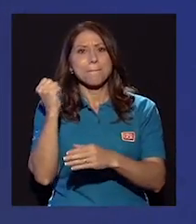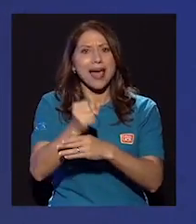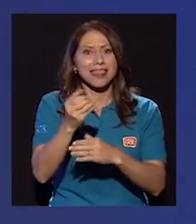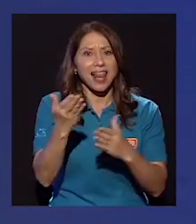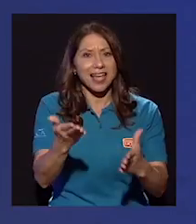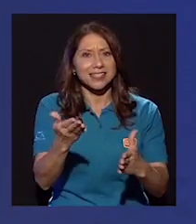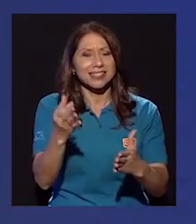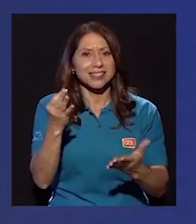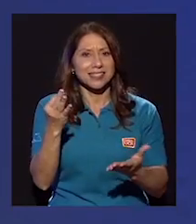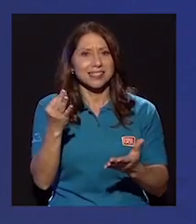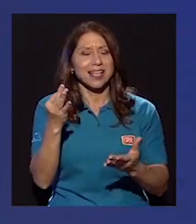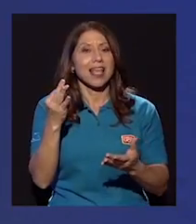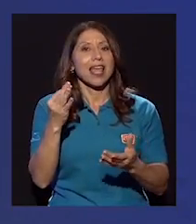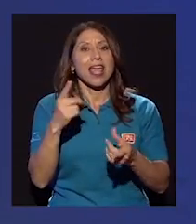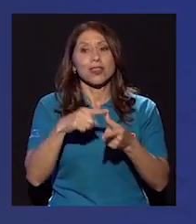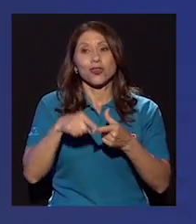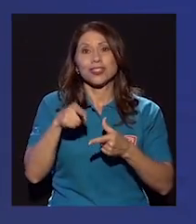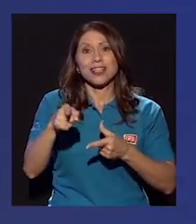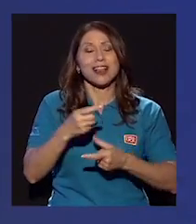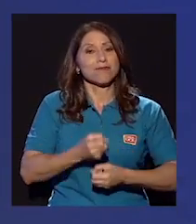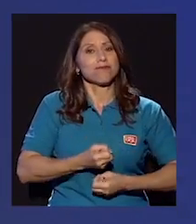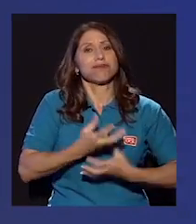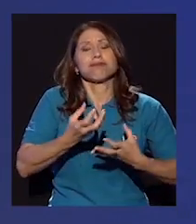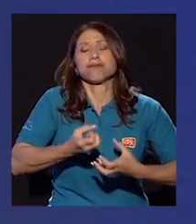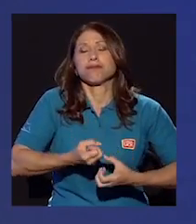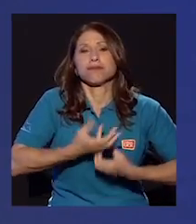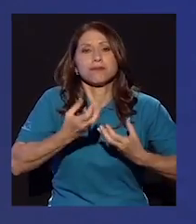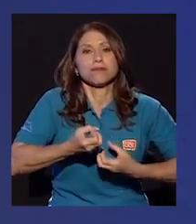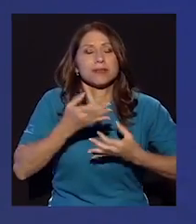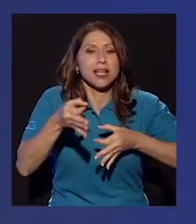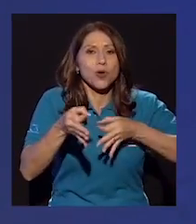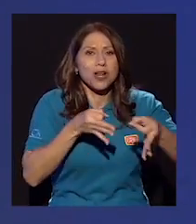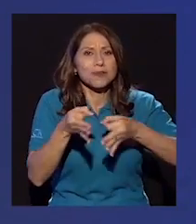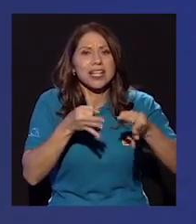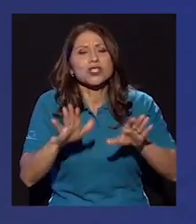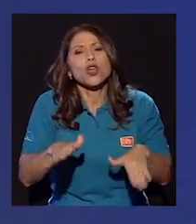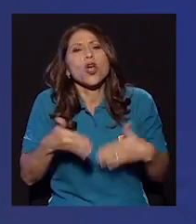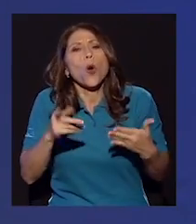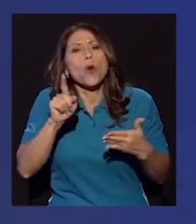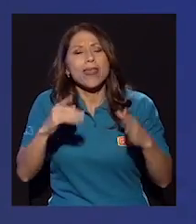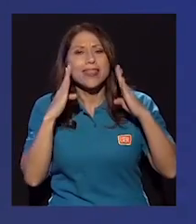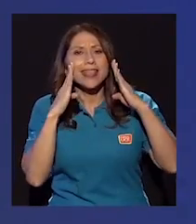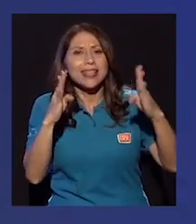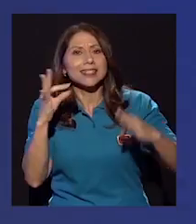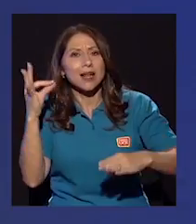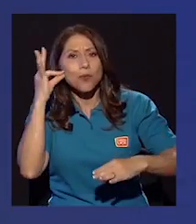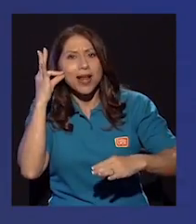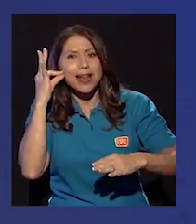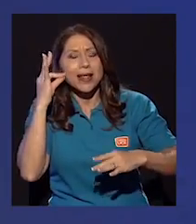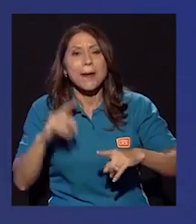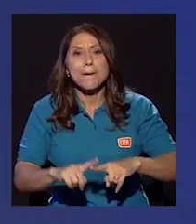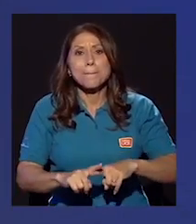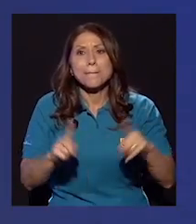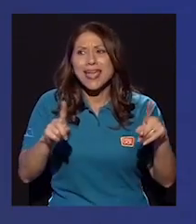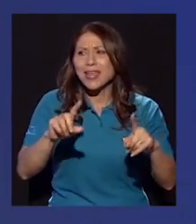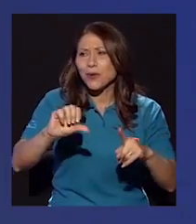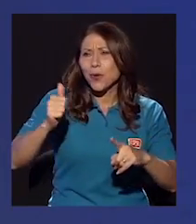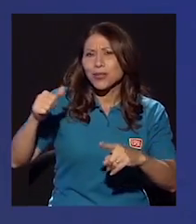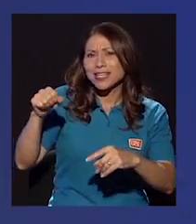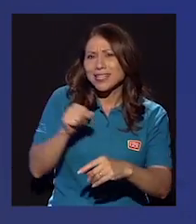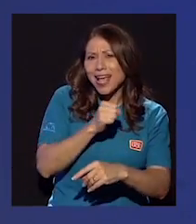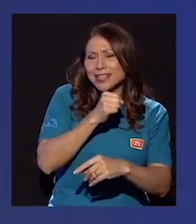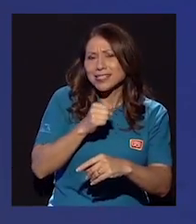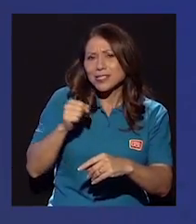hace todo un descargo de una explicación de cómo debería de tratarse a la mujer. Pero en otras canciones está, a ver, como